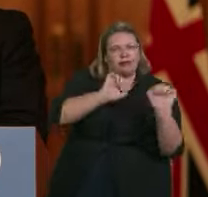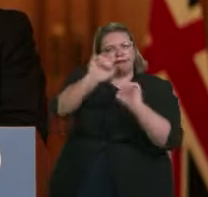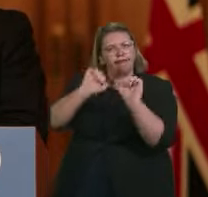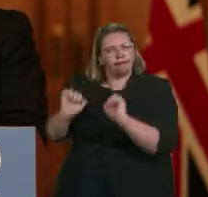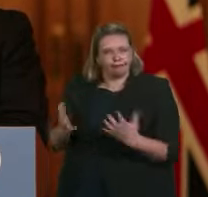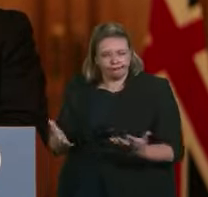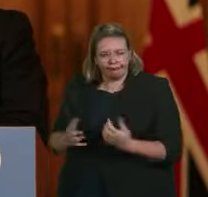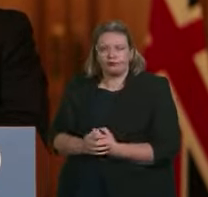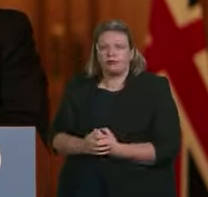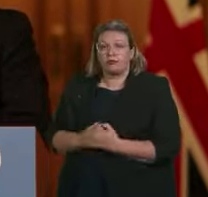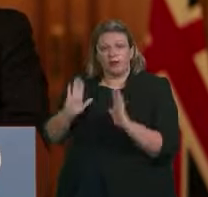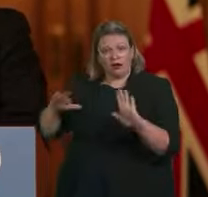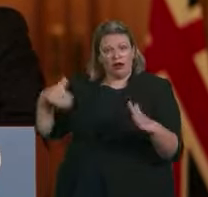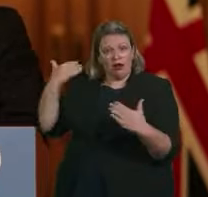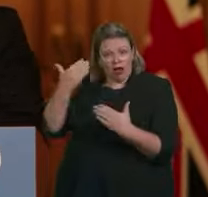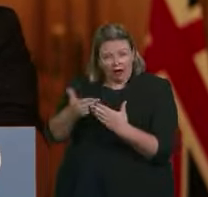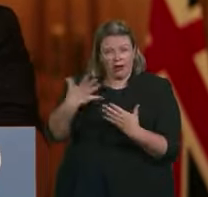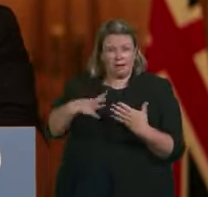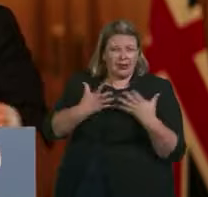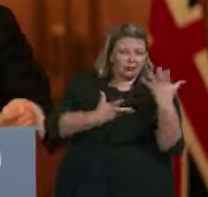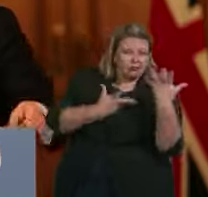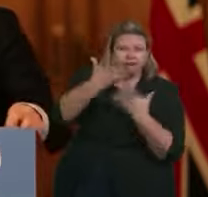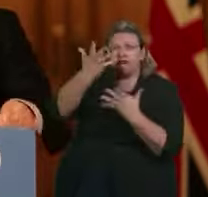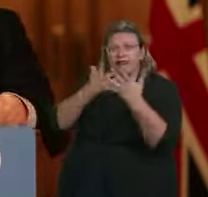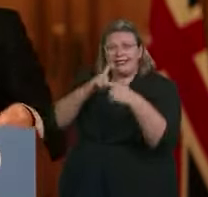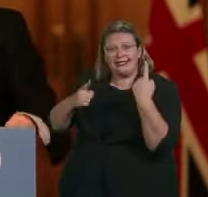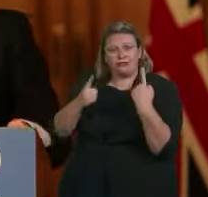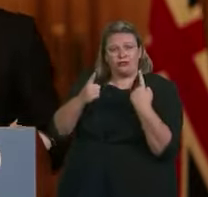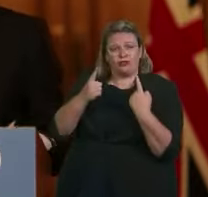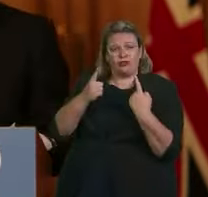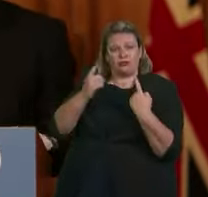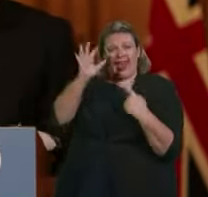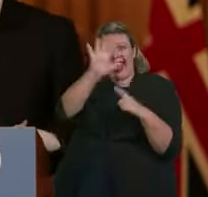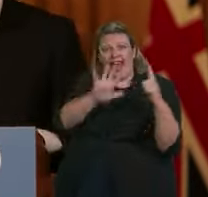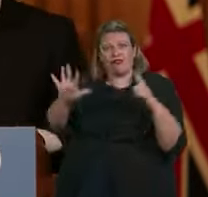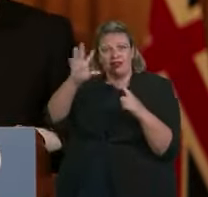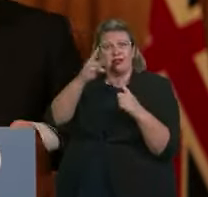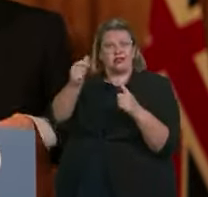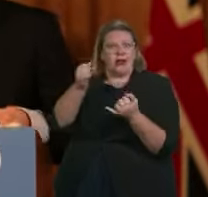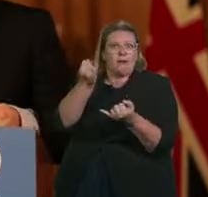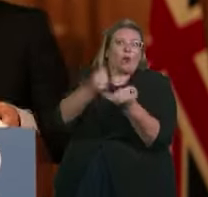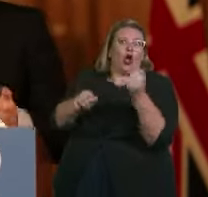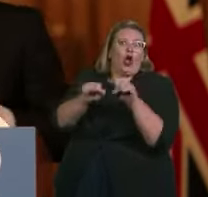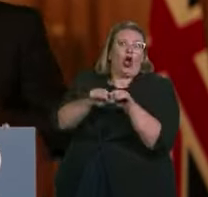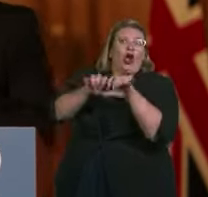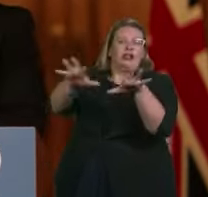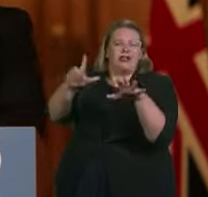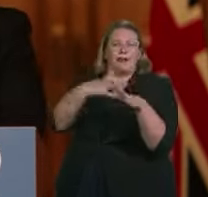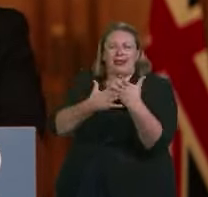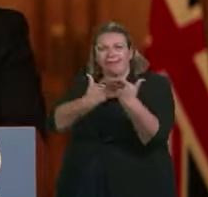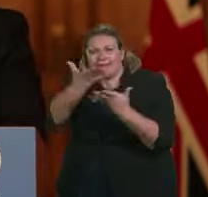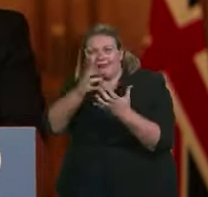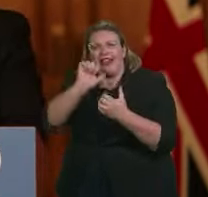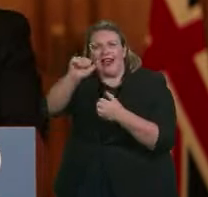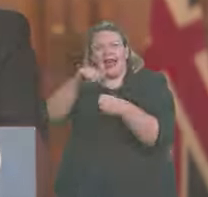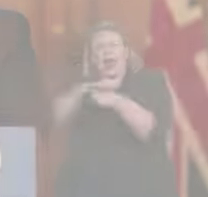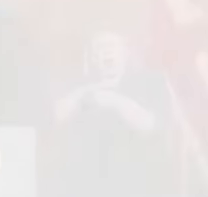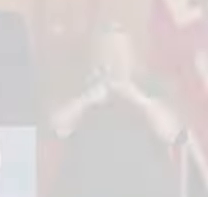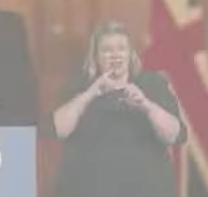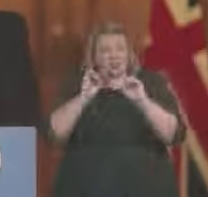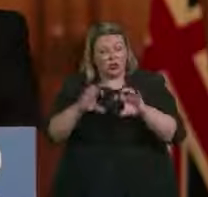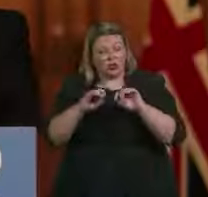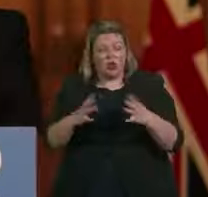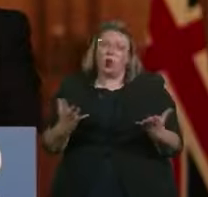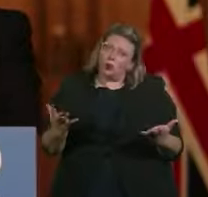entablando conversaciones con líderes locales en aquellas partes del país que actualmente están soportando la peor parte de la segunda ola de esta epidemia.